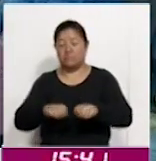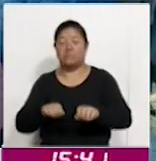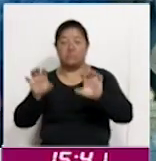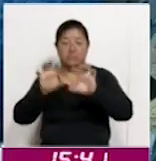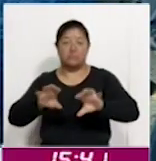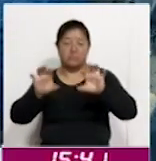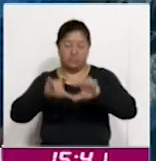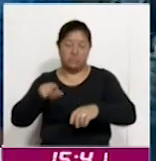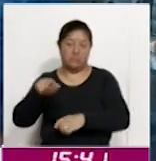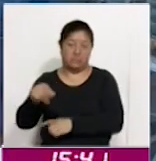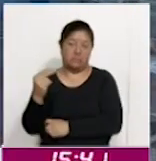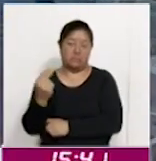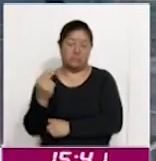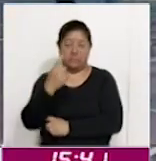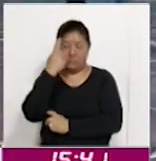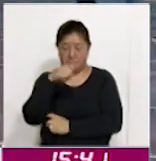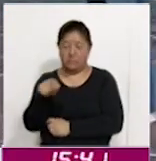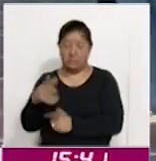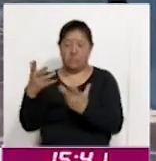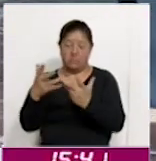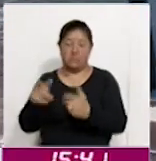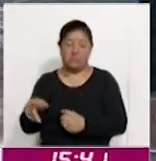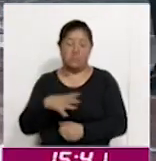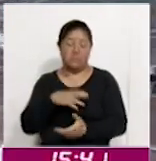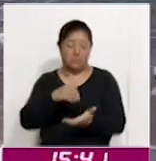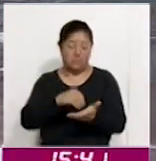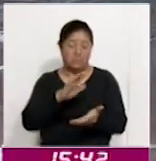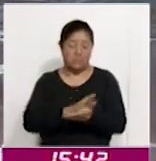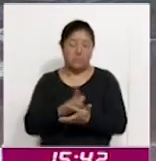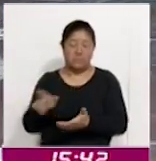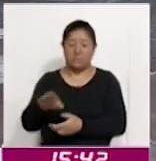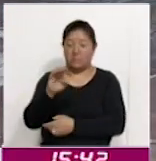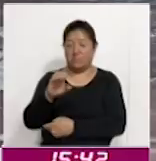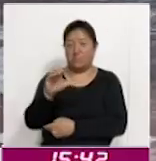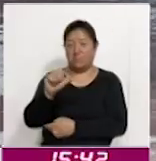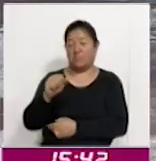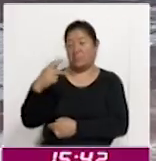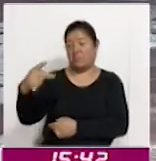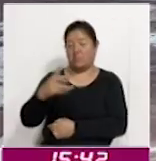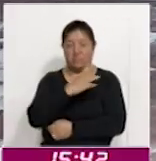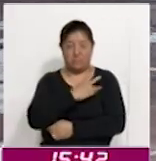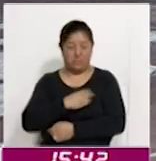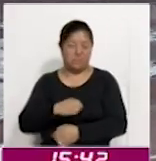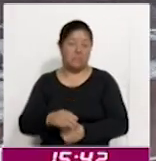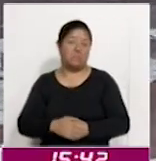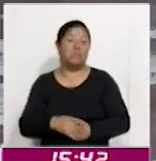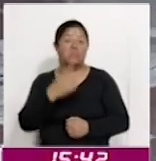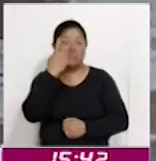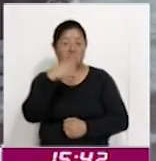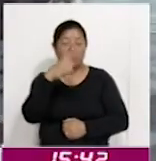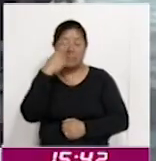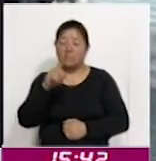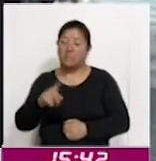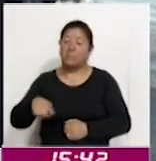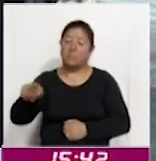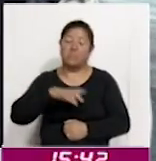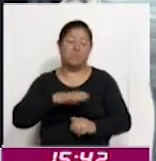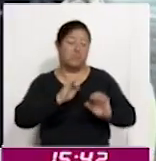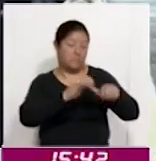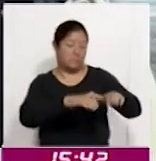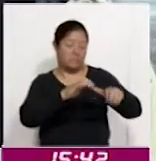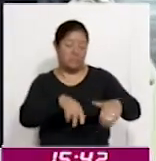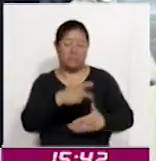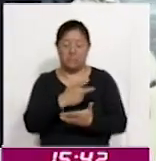necesario para realizar el registro de las becas de sus hijos, facilitando el proceso de inscripción a los